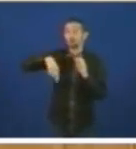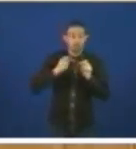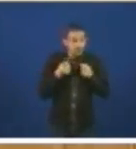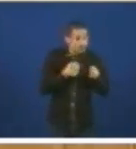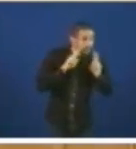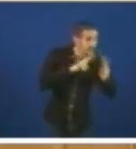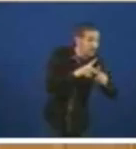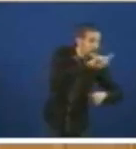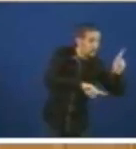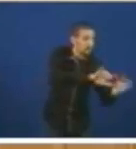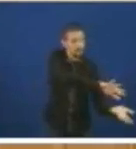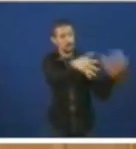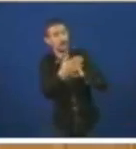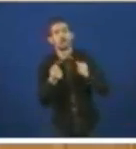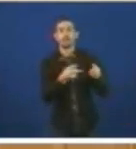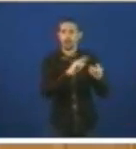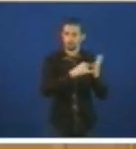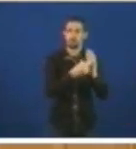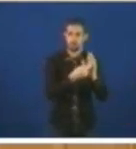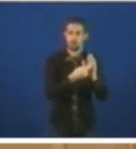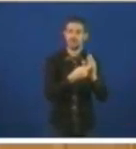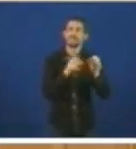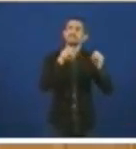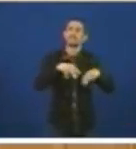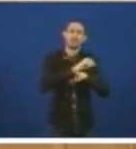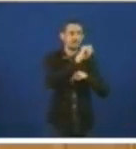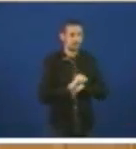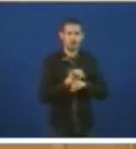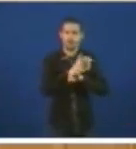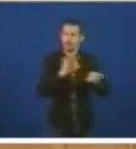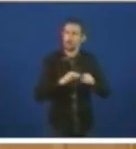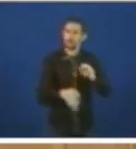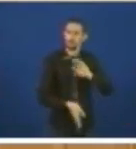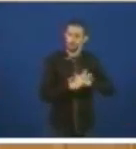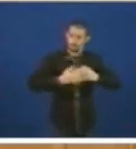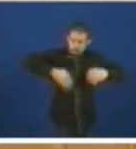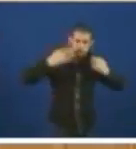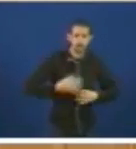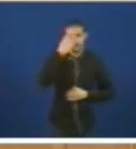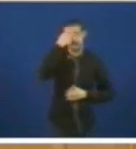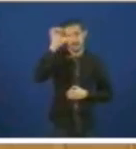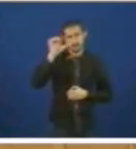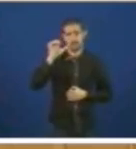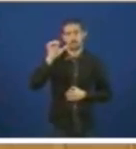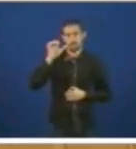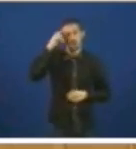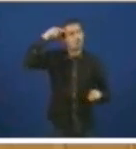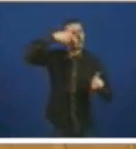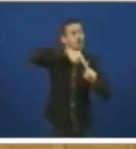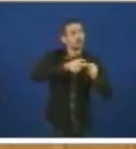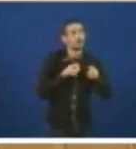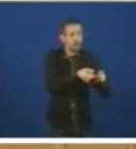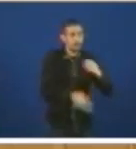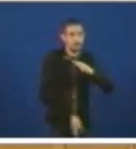por isto a Consellería defende sin fisuras e con total convencimento a viabilidade de un proxecto que ten sido